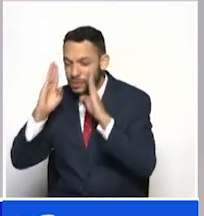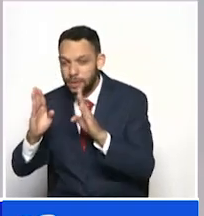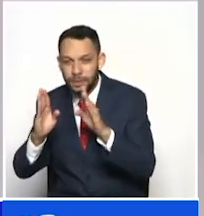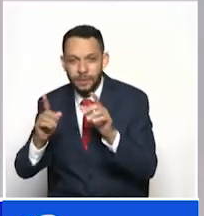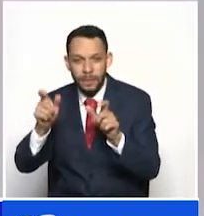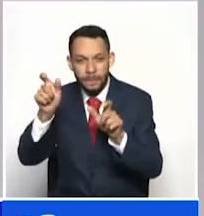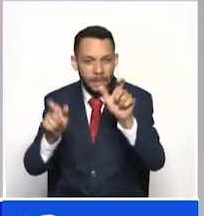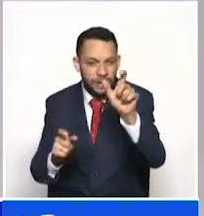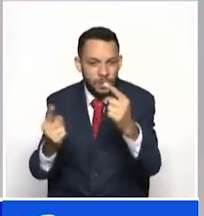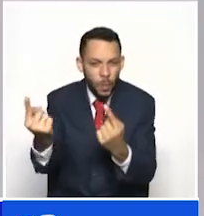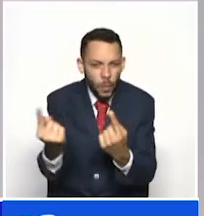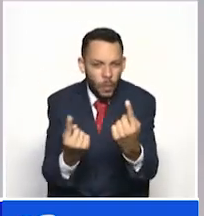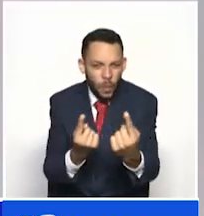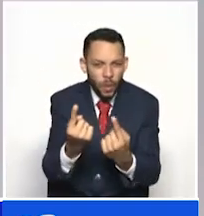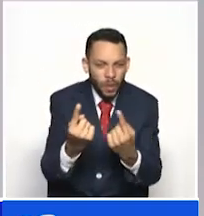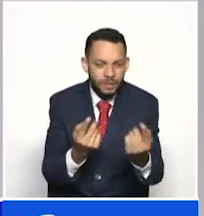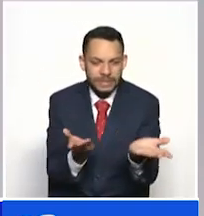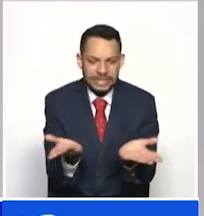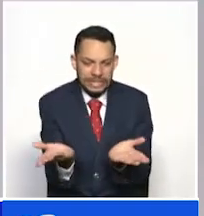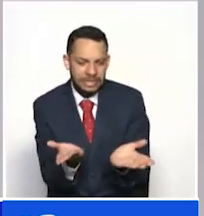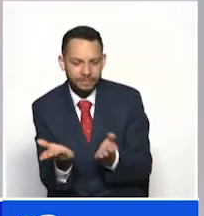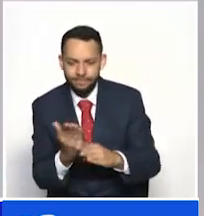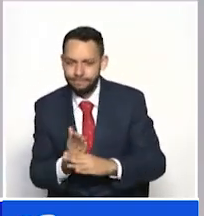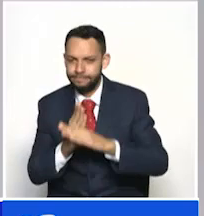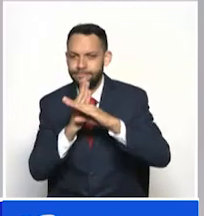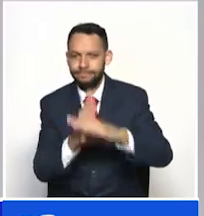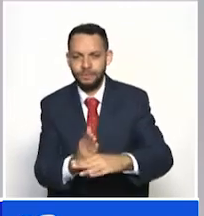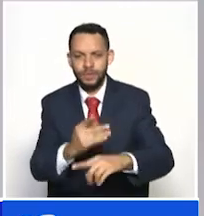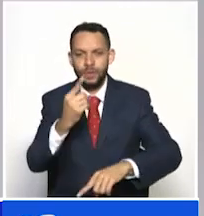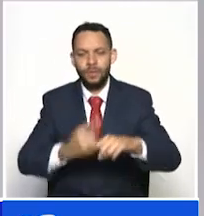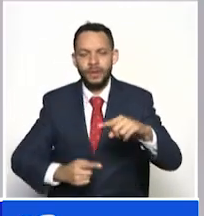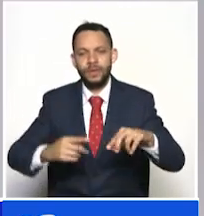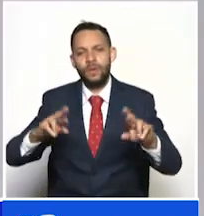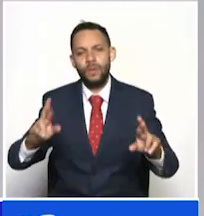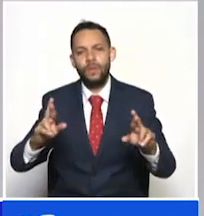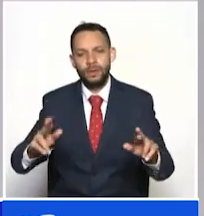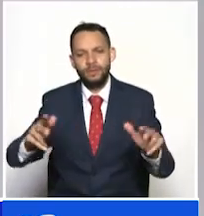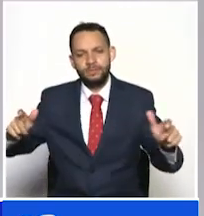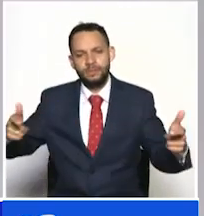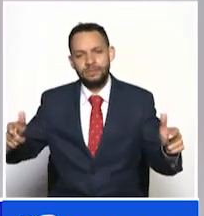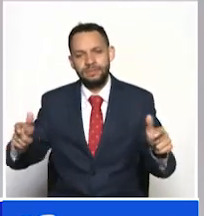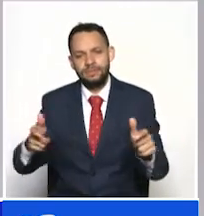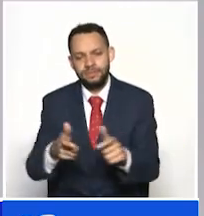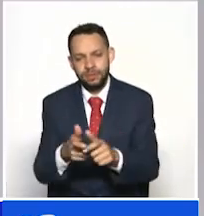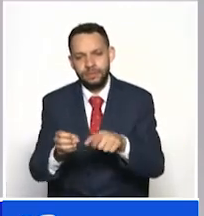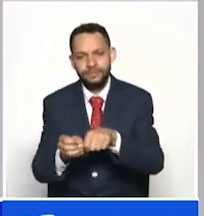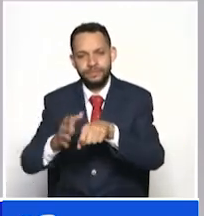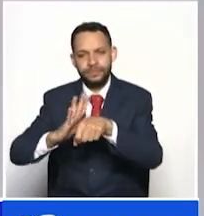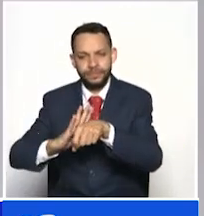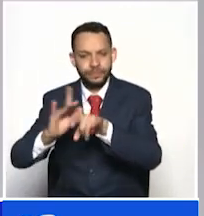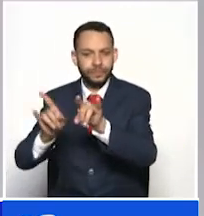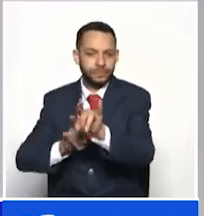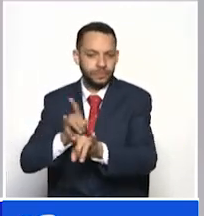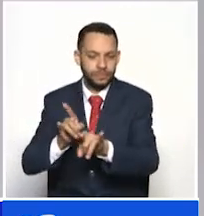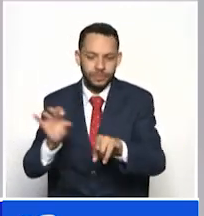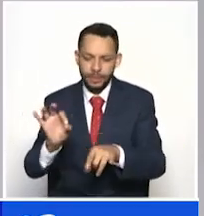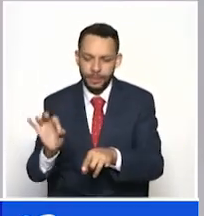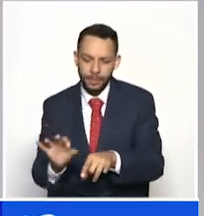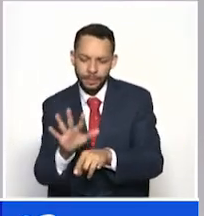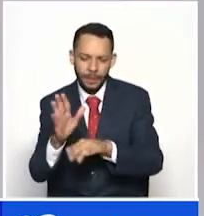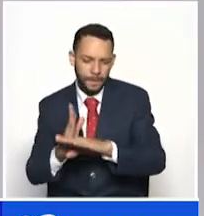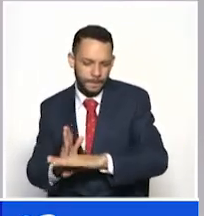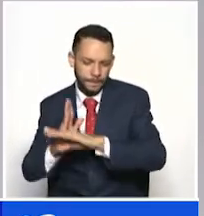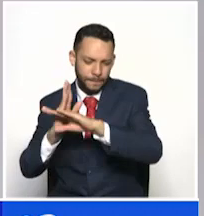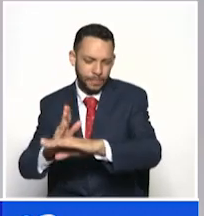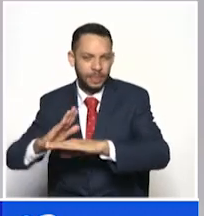días y así poder bajar el contagio que hay en el municipio. Este alerta basta